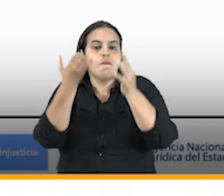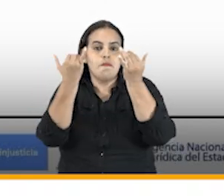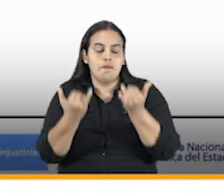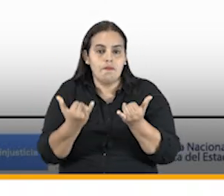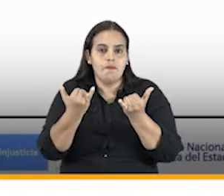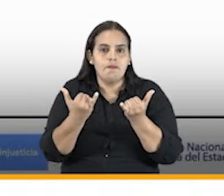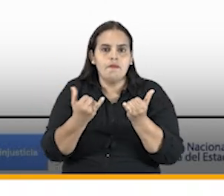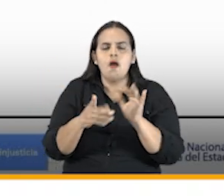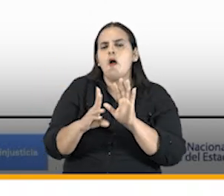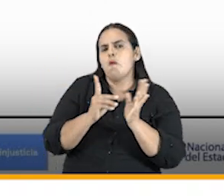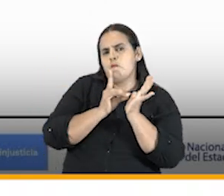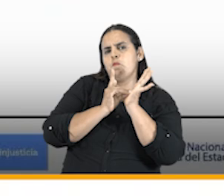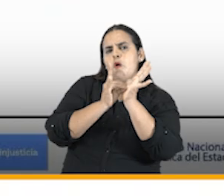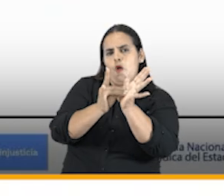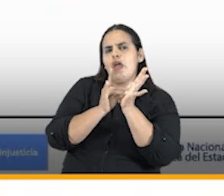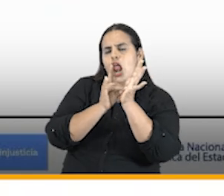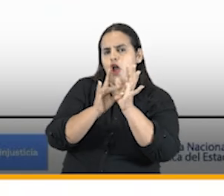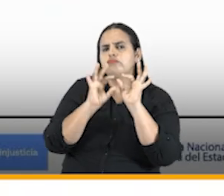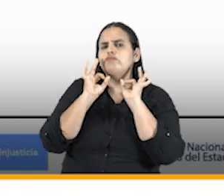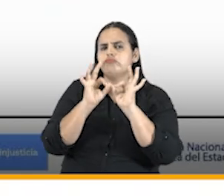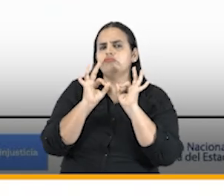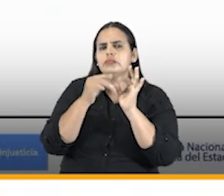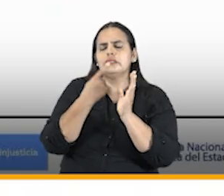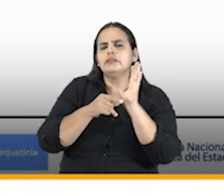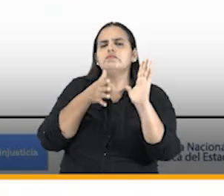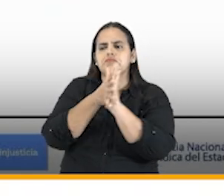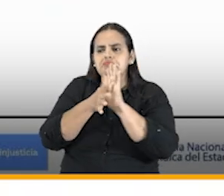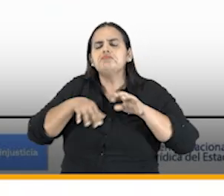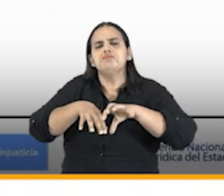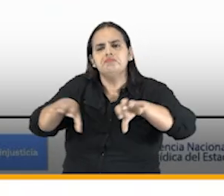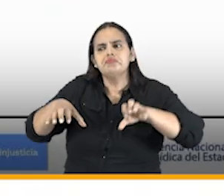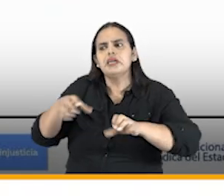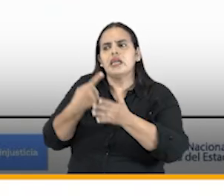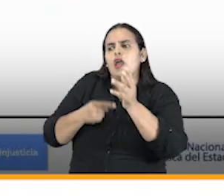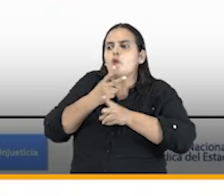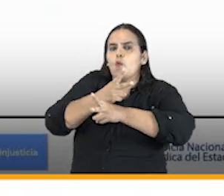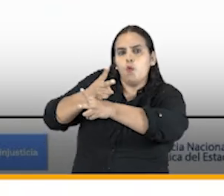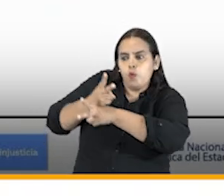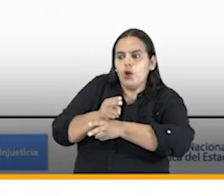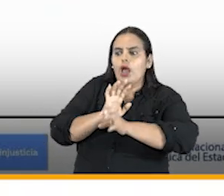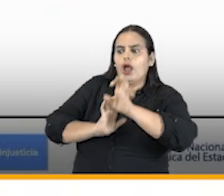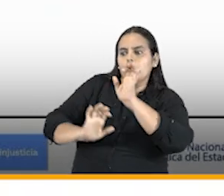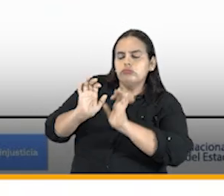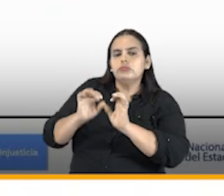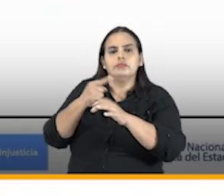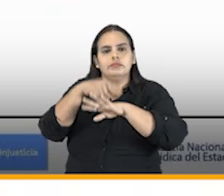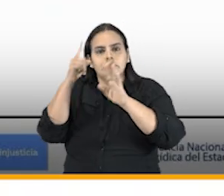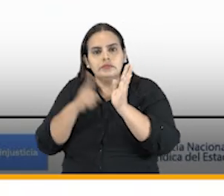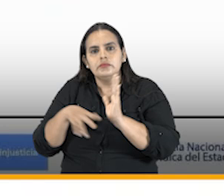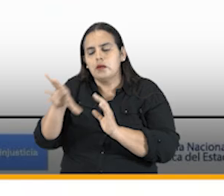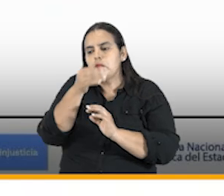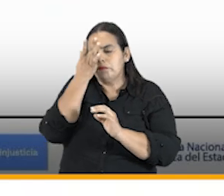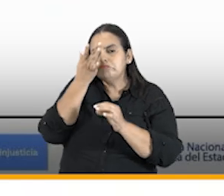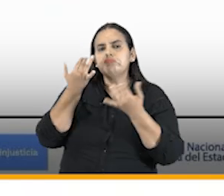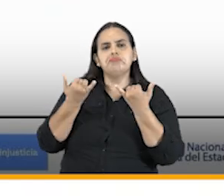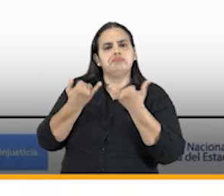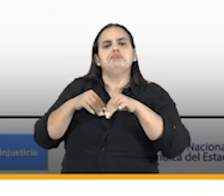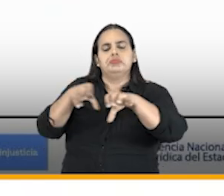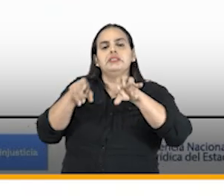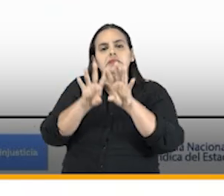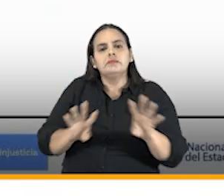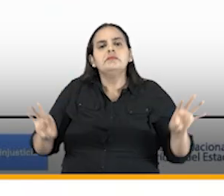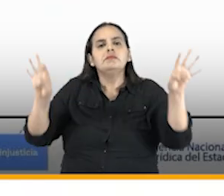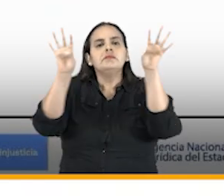de prevención y un modelo medible porque es importantísimo